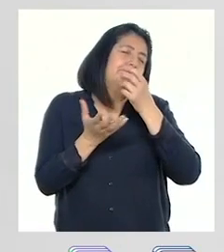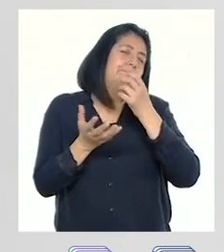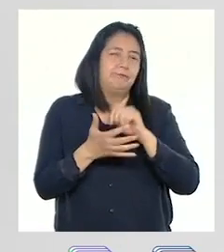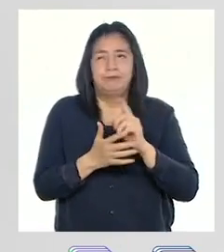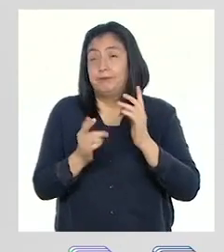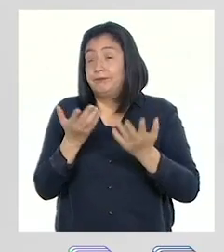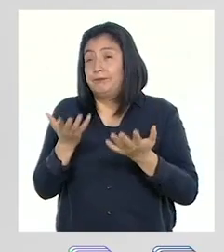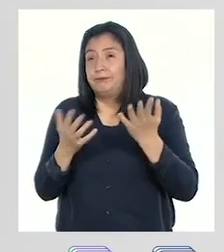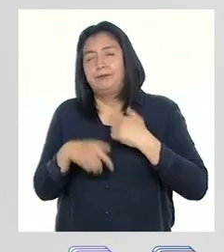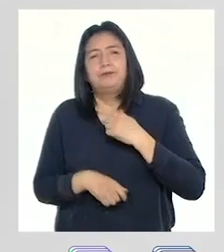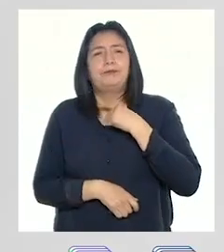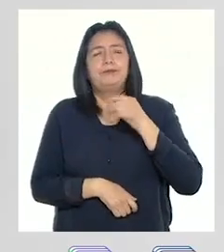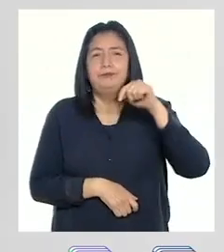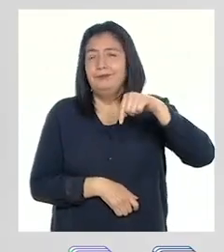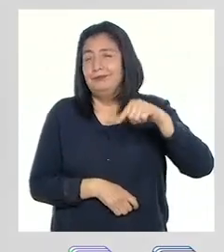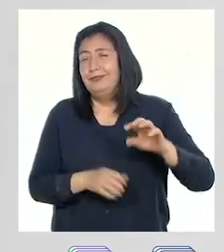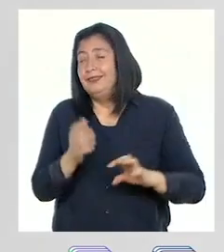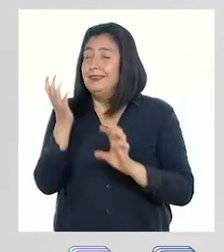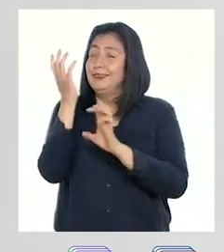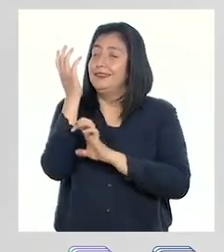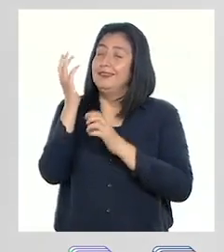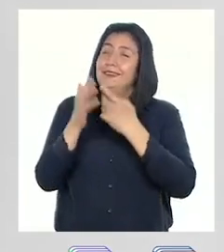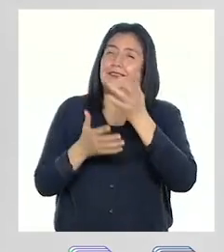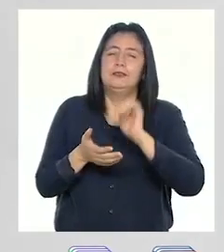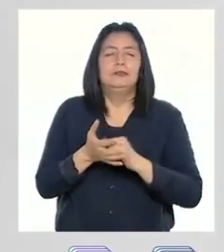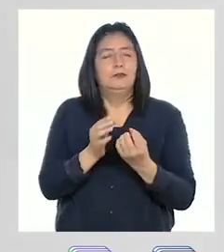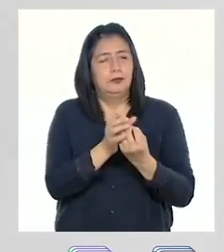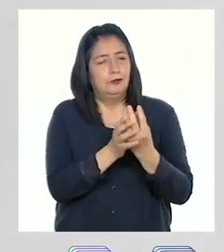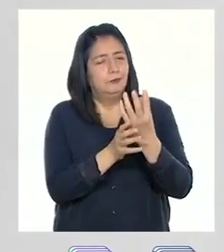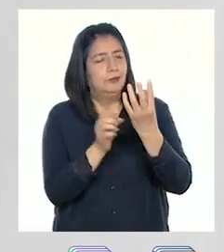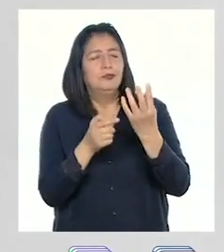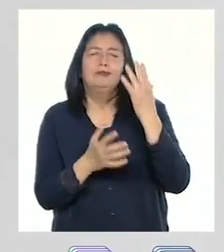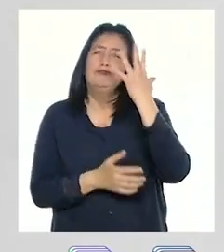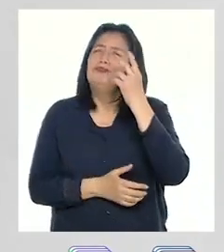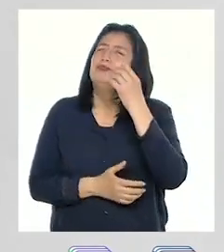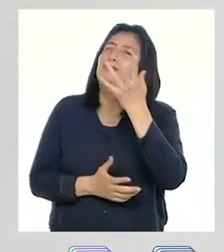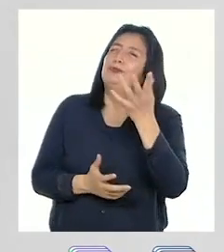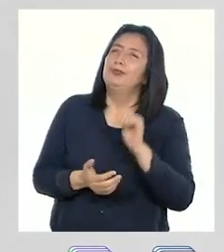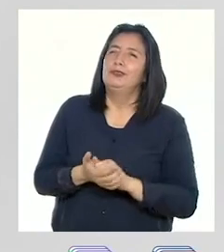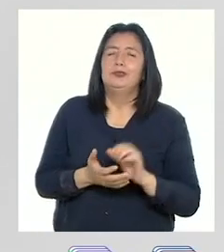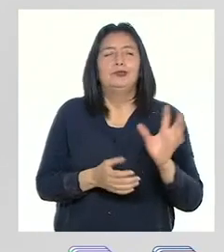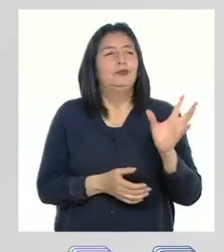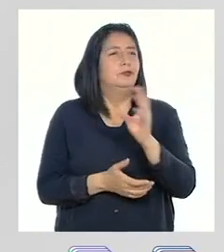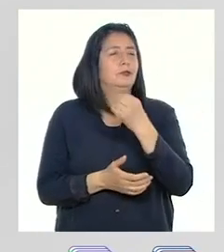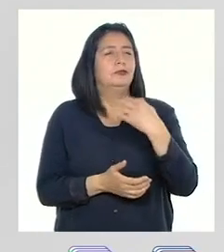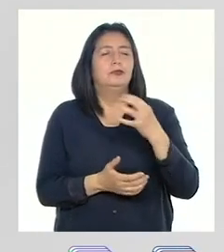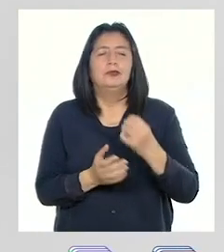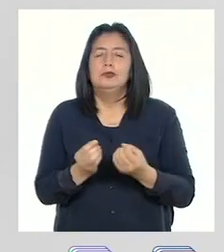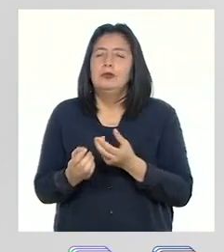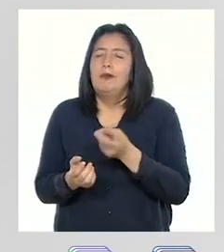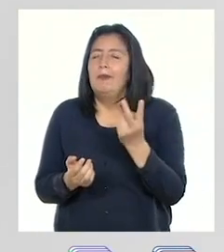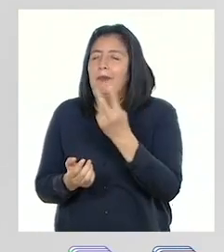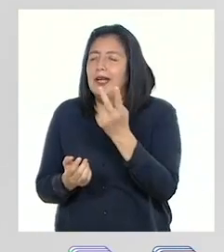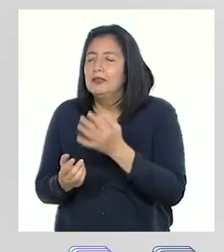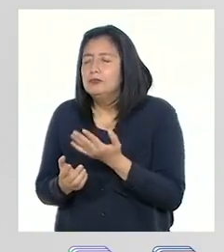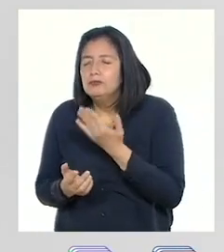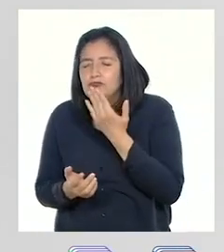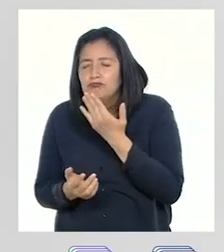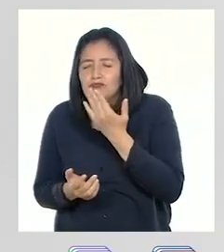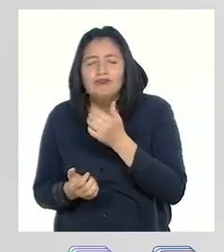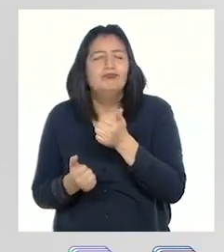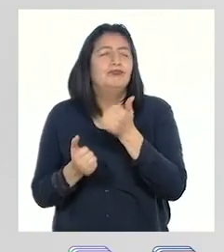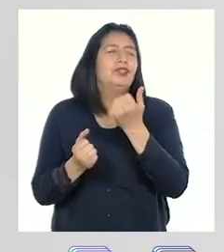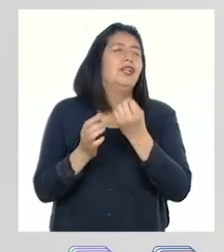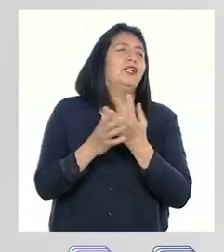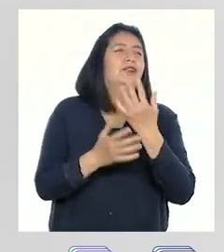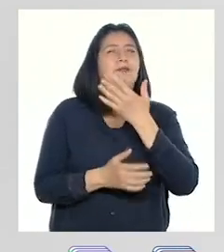Algunas de las cosas que me gustan de esta estación es que las plantas se ponen muy, pero muy bonitas. Todo reverdece y huele muy bien. Y lo